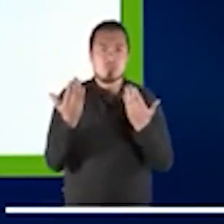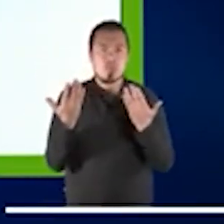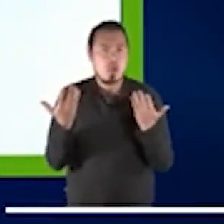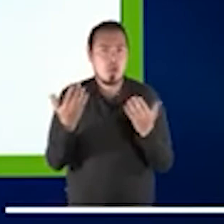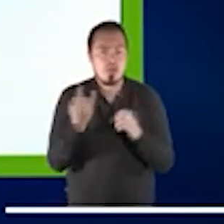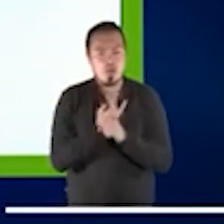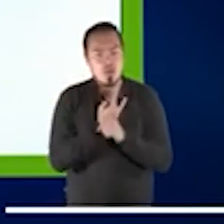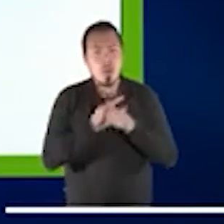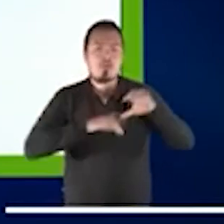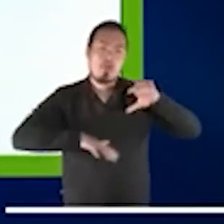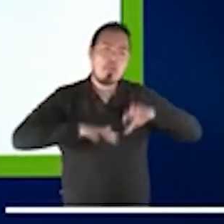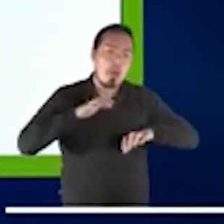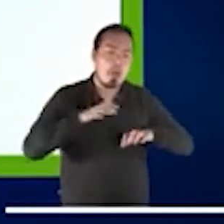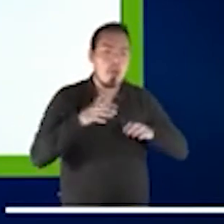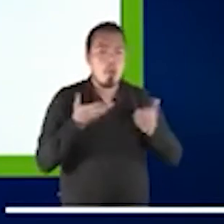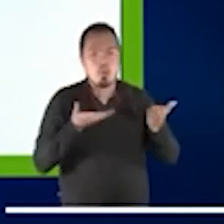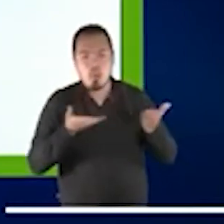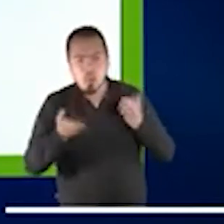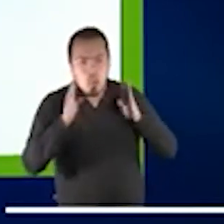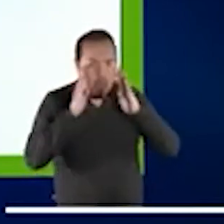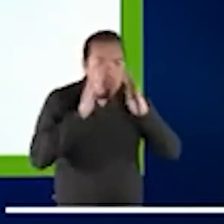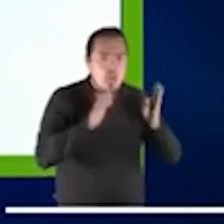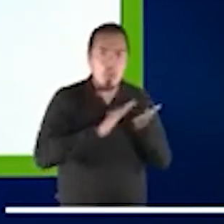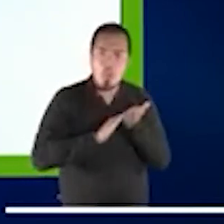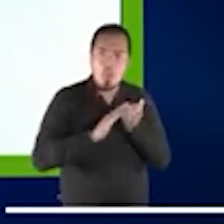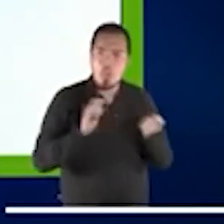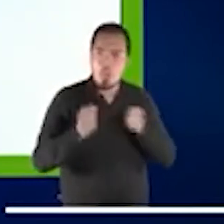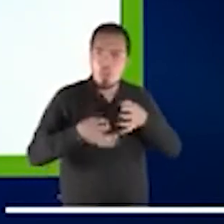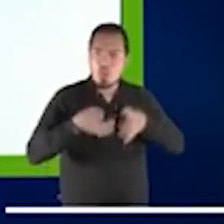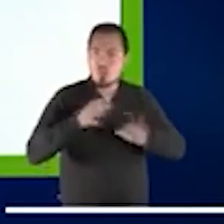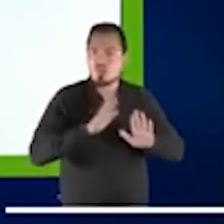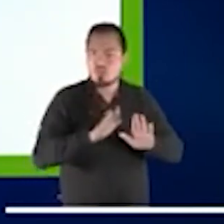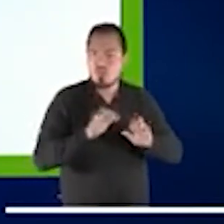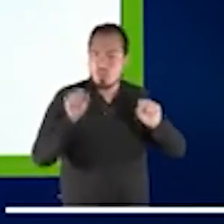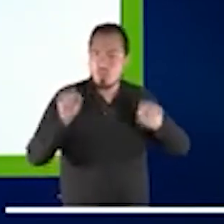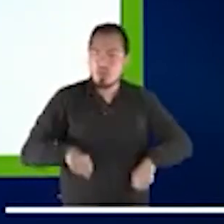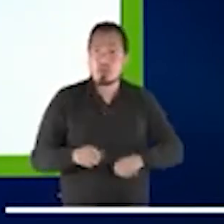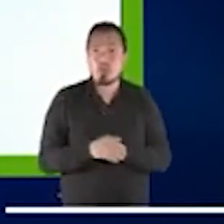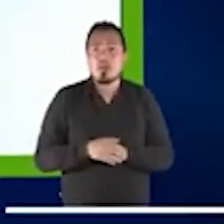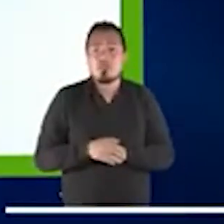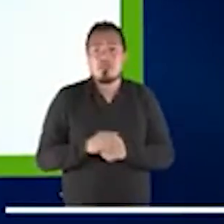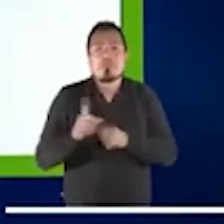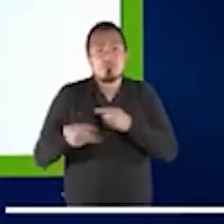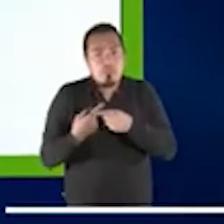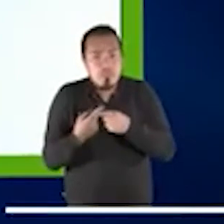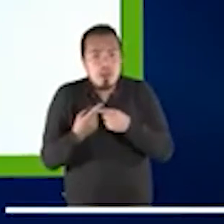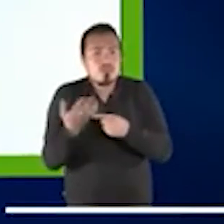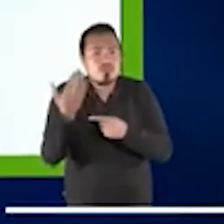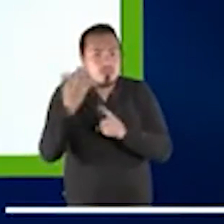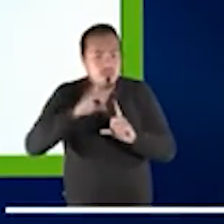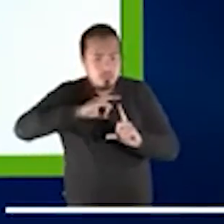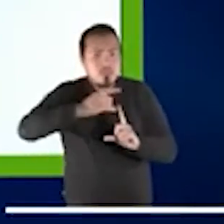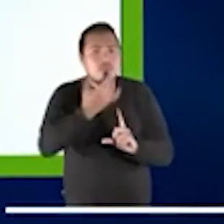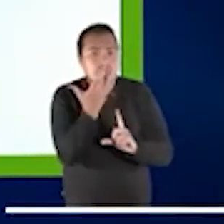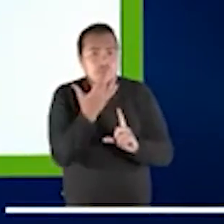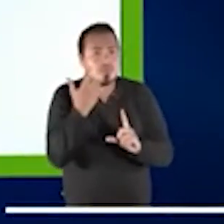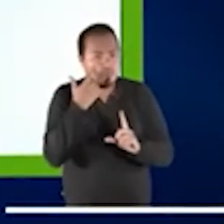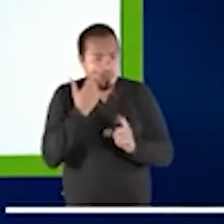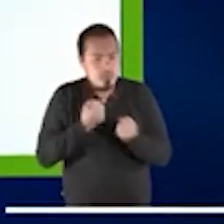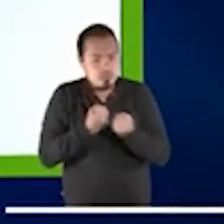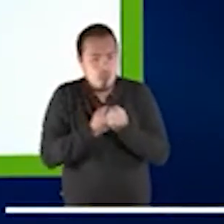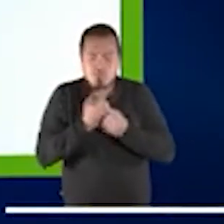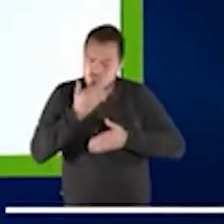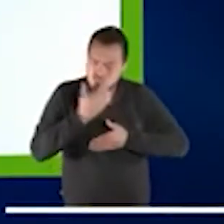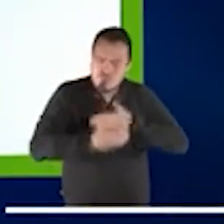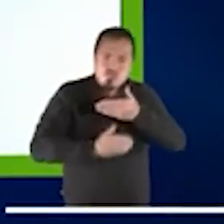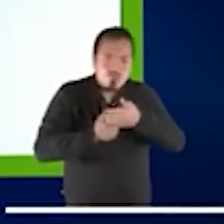los servicios de justicia reparativa, pero también cómo, por ejemplo, co-facilitar en línea un proceso de justicia reparativa y